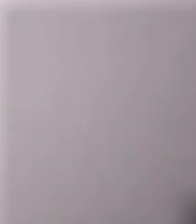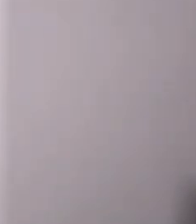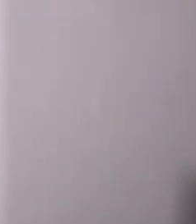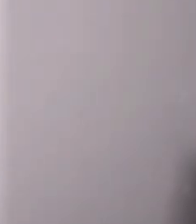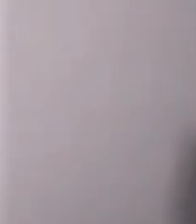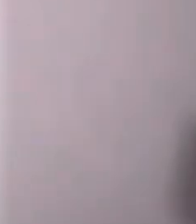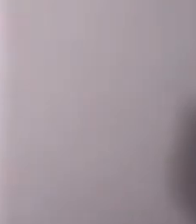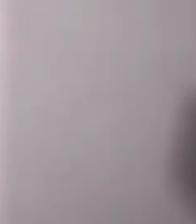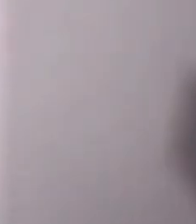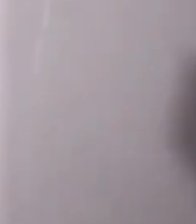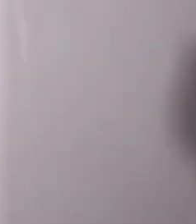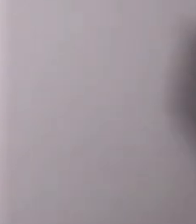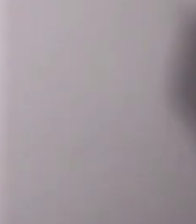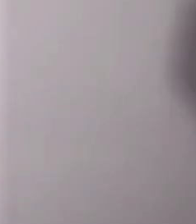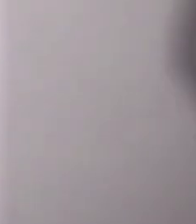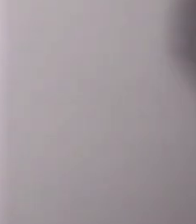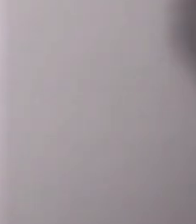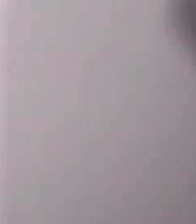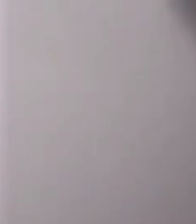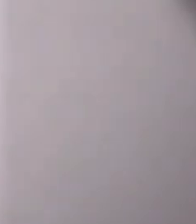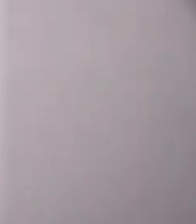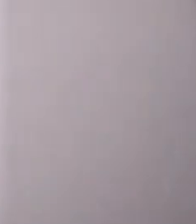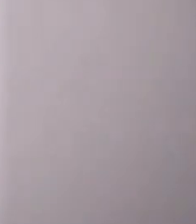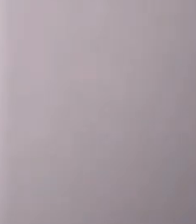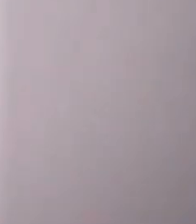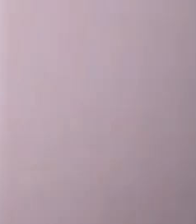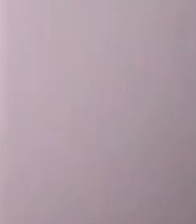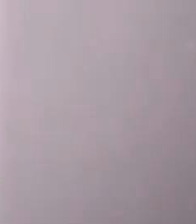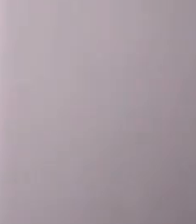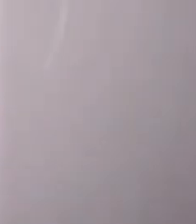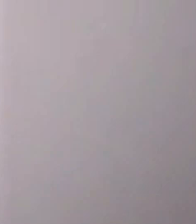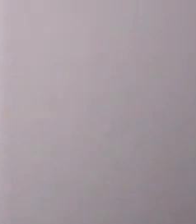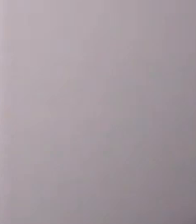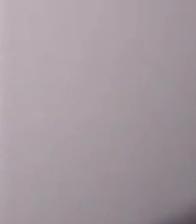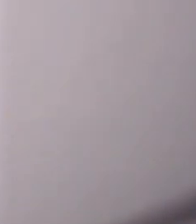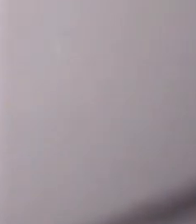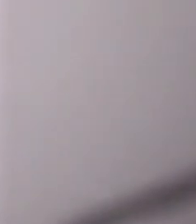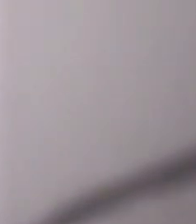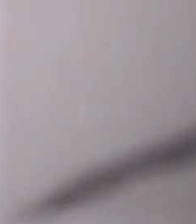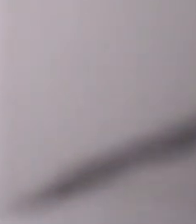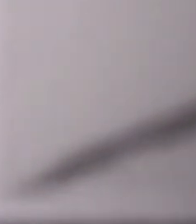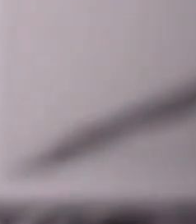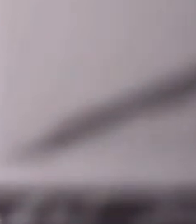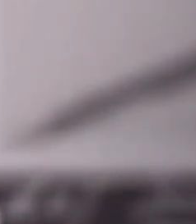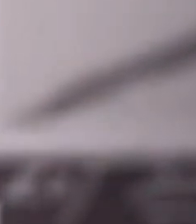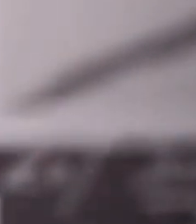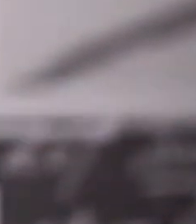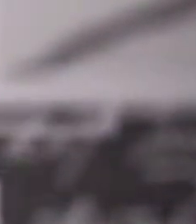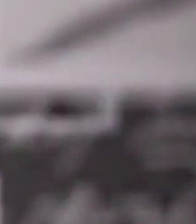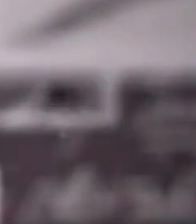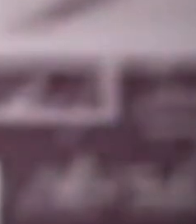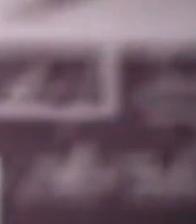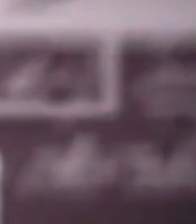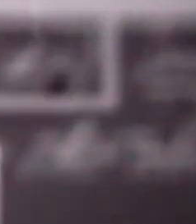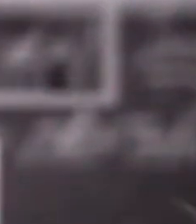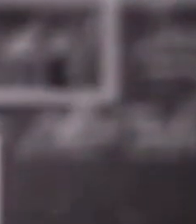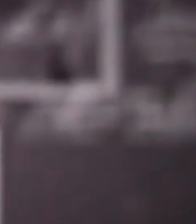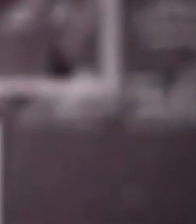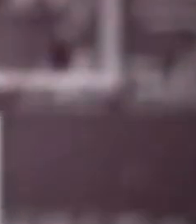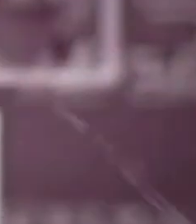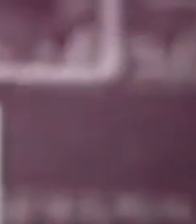política, incluyendo los de ocupación chilena, así como las 12 constituciones del Perú que van desde 1823